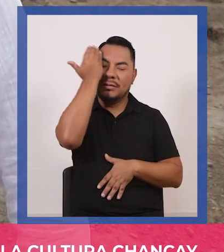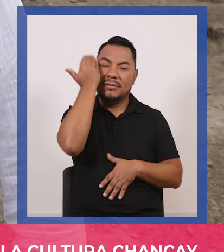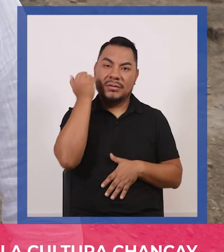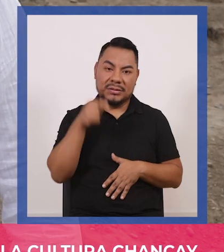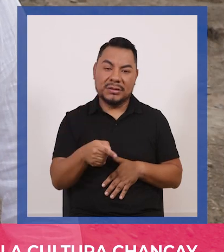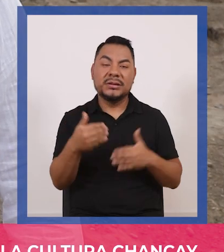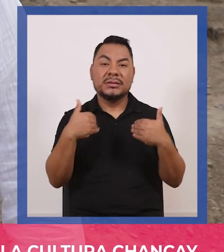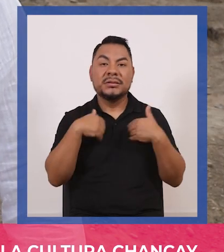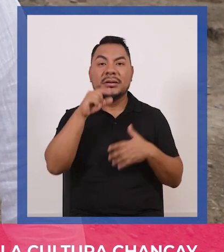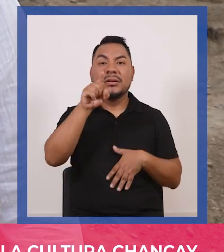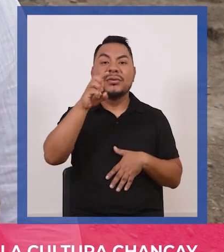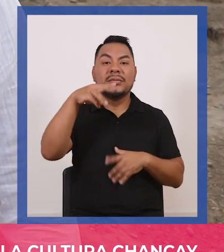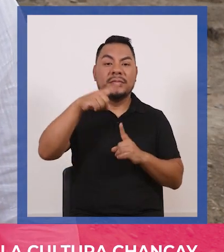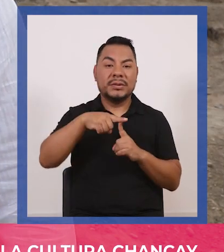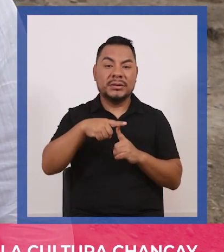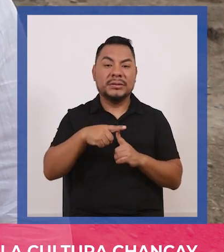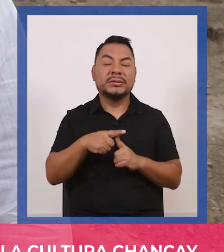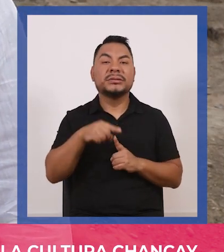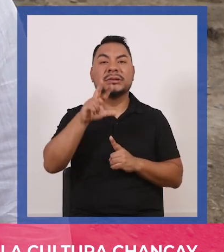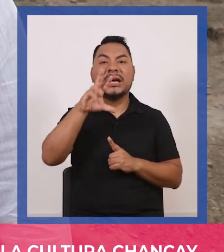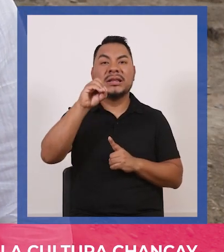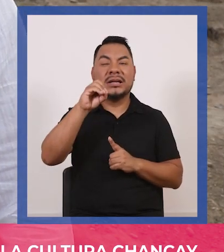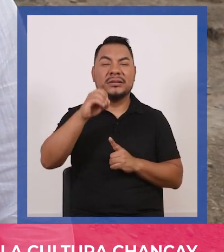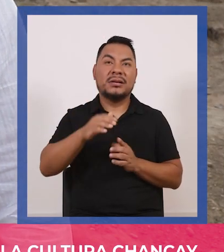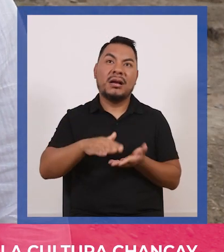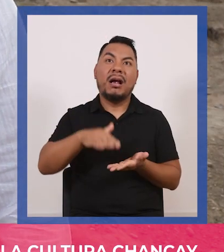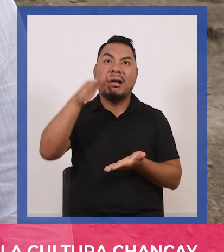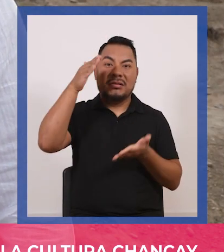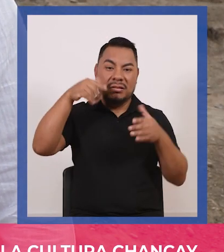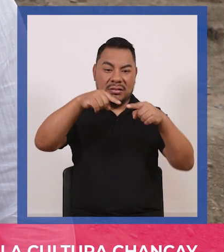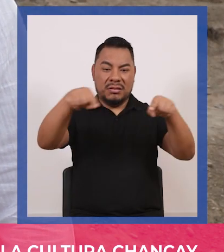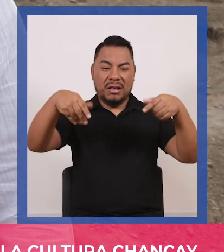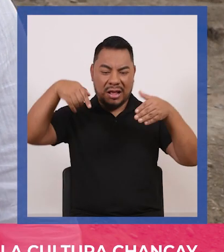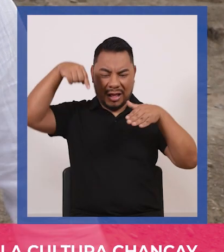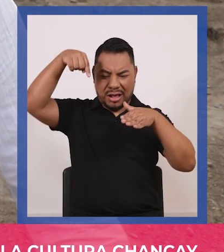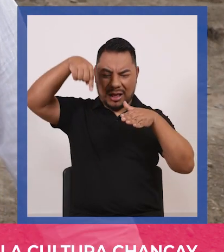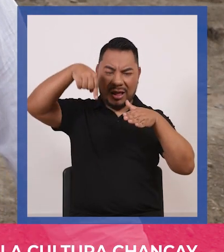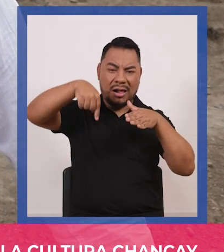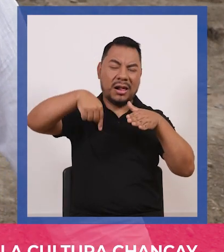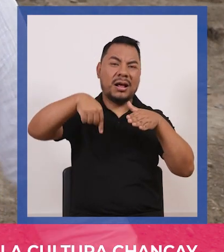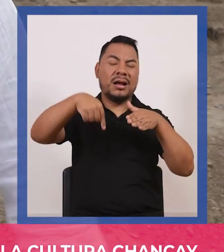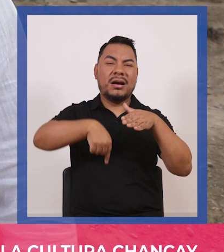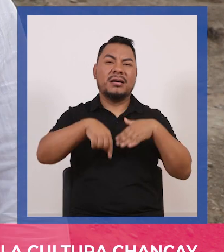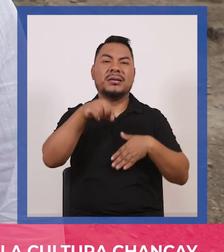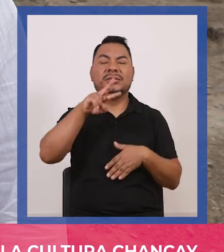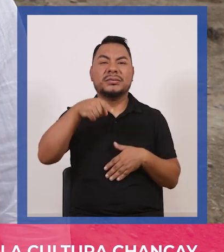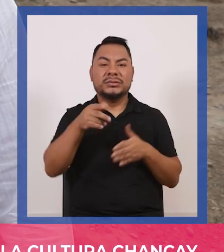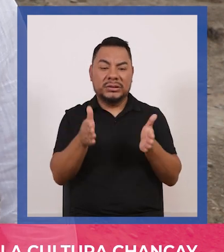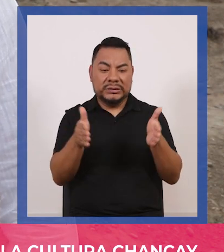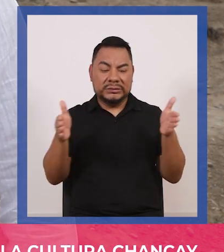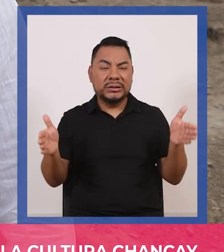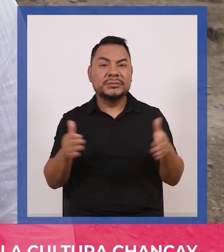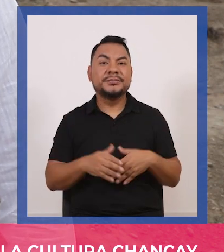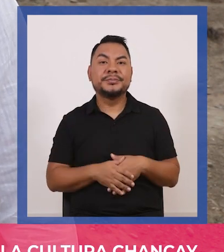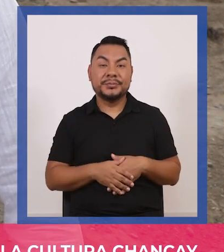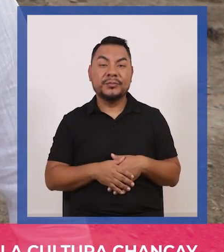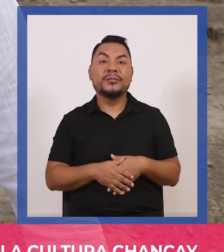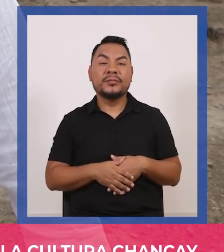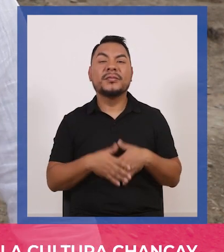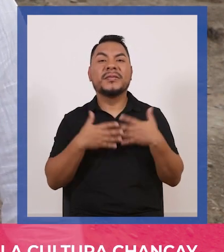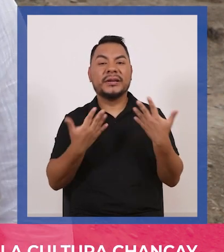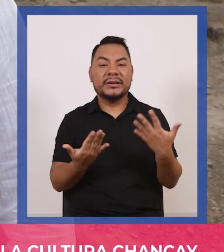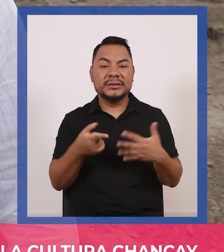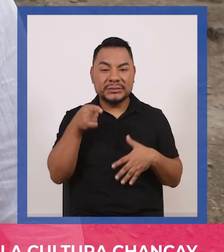2 metros 30 de alto 2 metros 30 de alto y casi 2 metros 50 de ancho y que